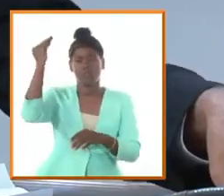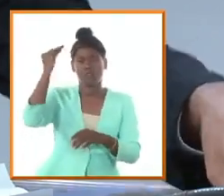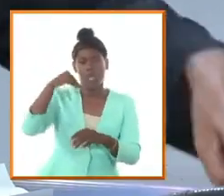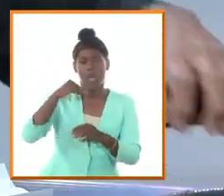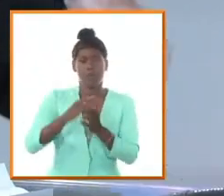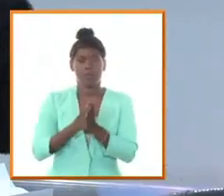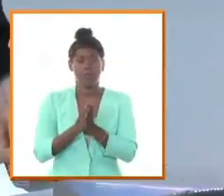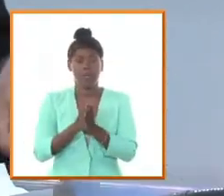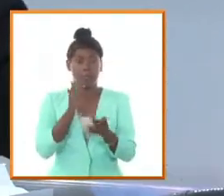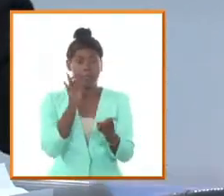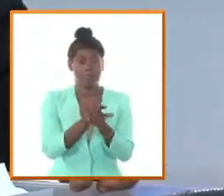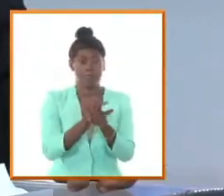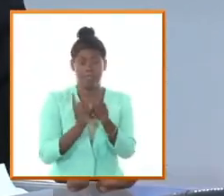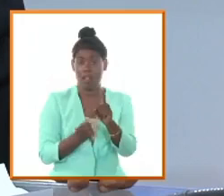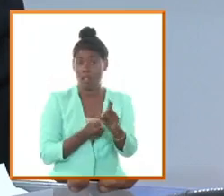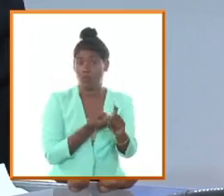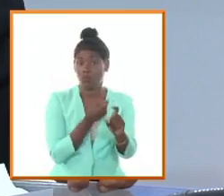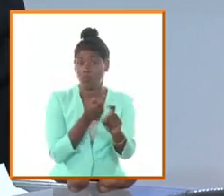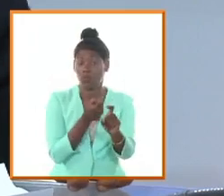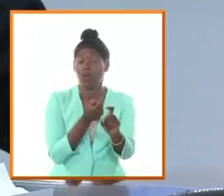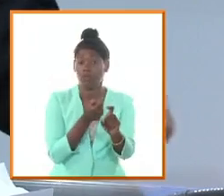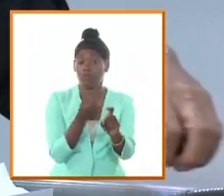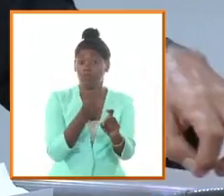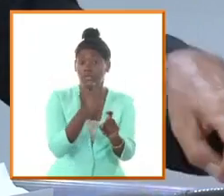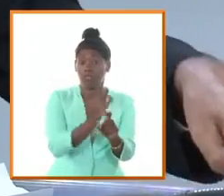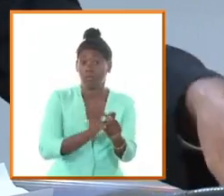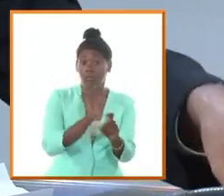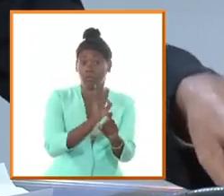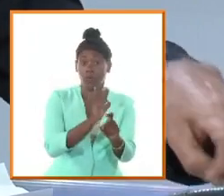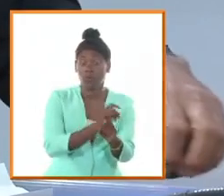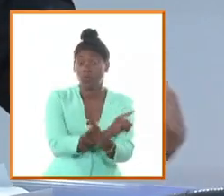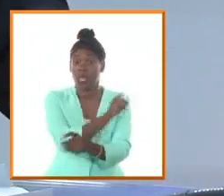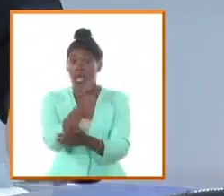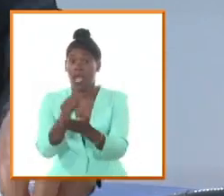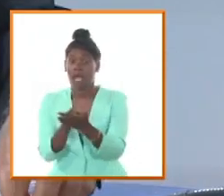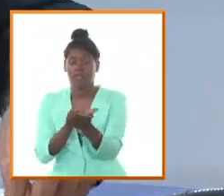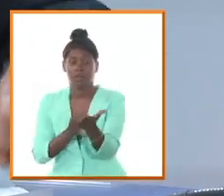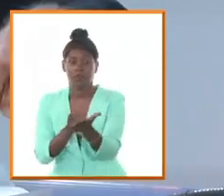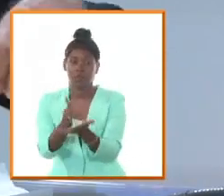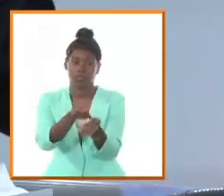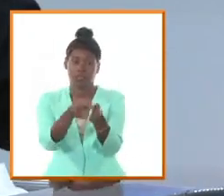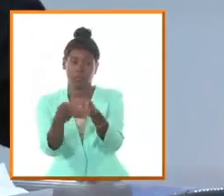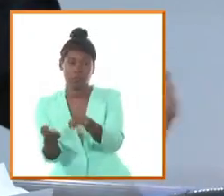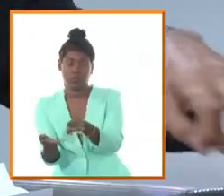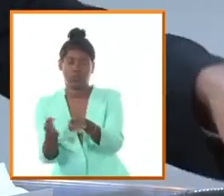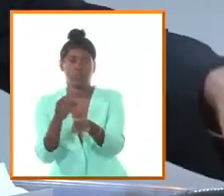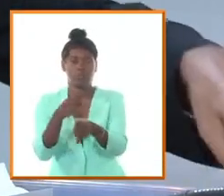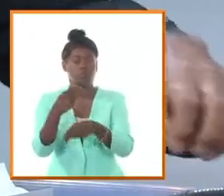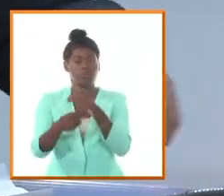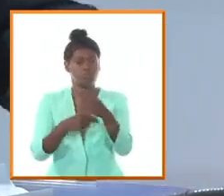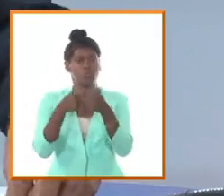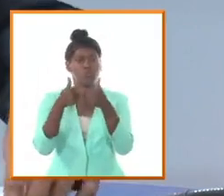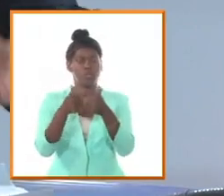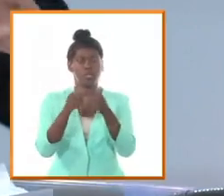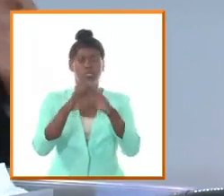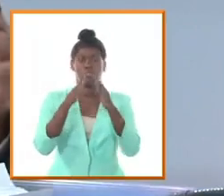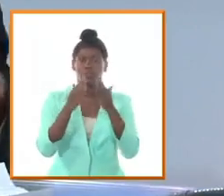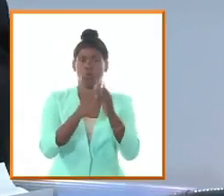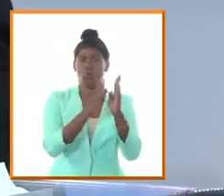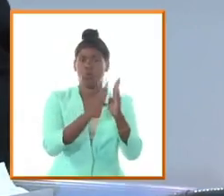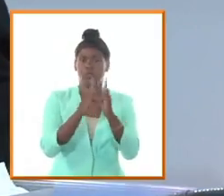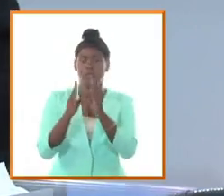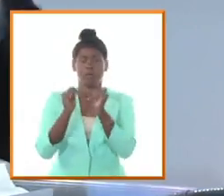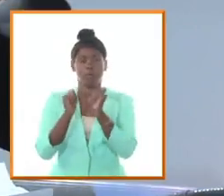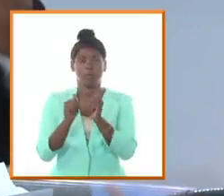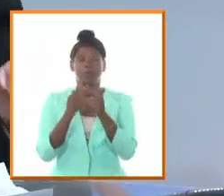en Guaymar y que se plasma también en las otras actividades militares políticas sociales